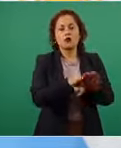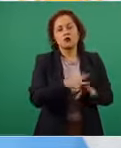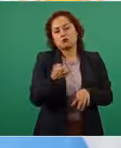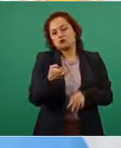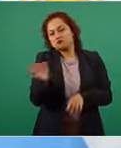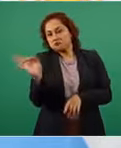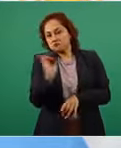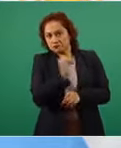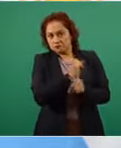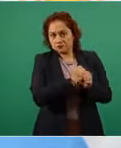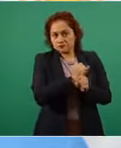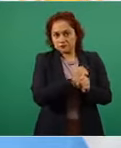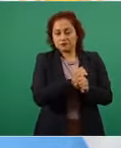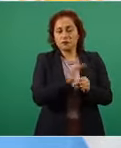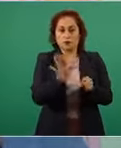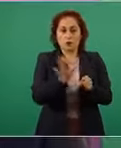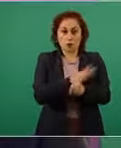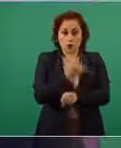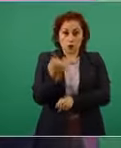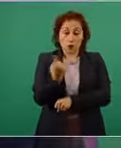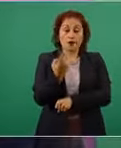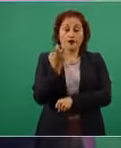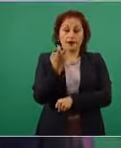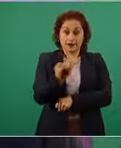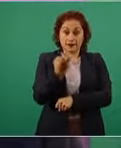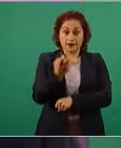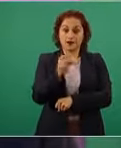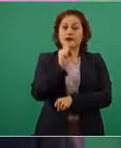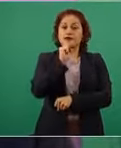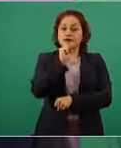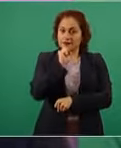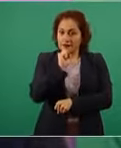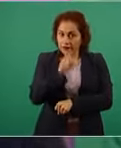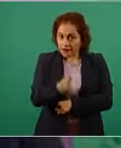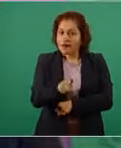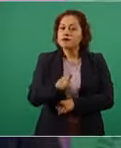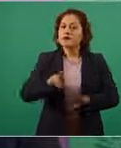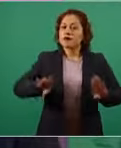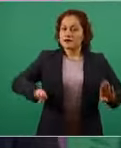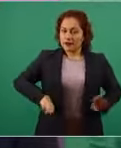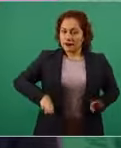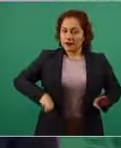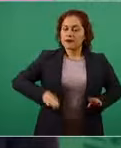fue un distintivo de los gobiernos neoliberales